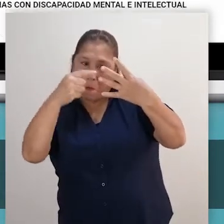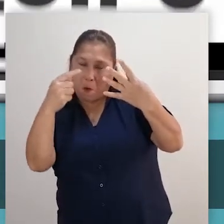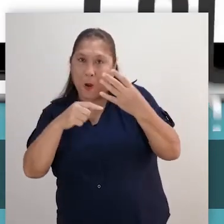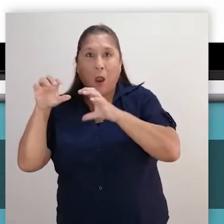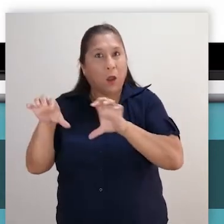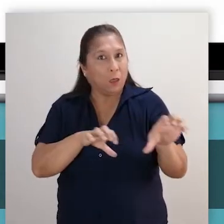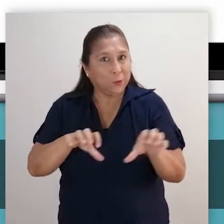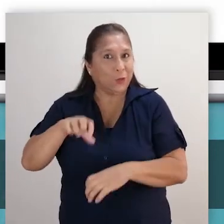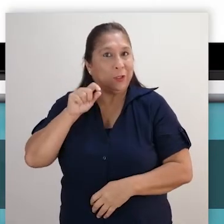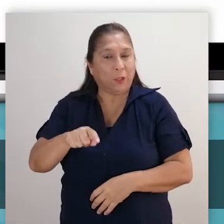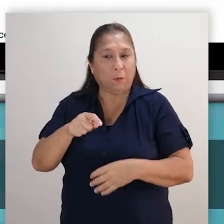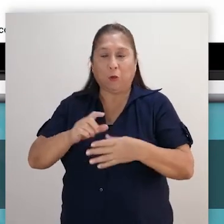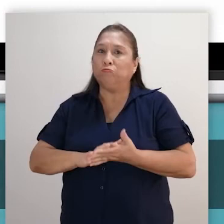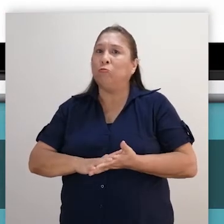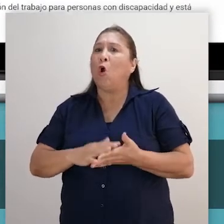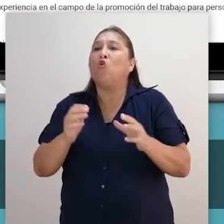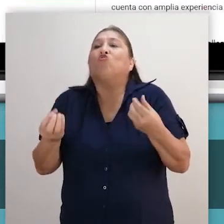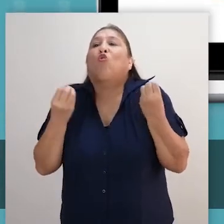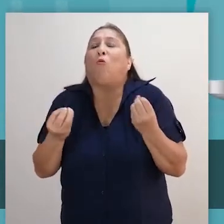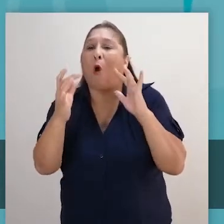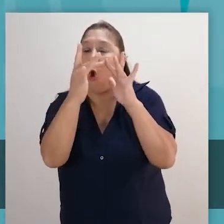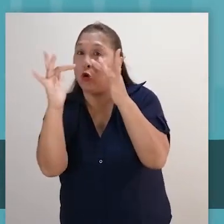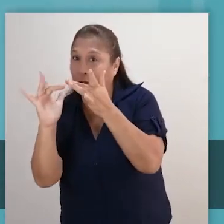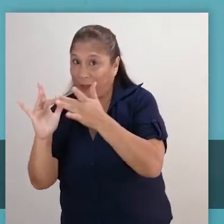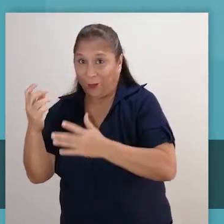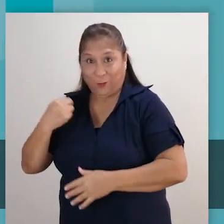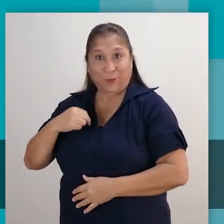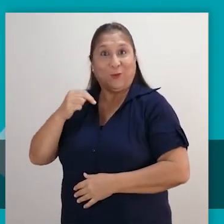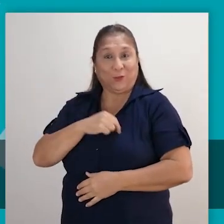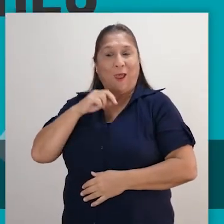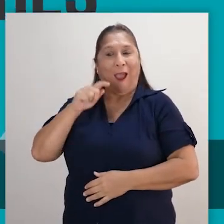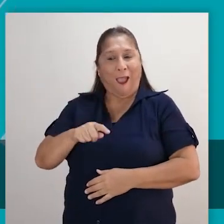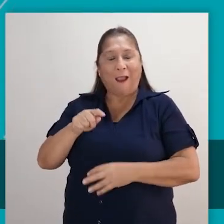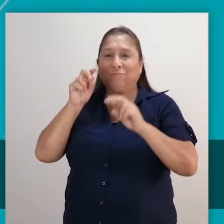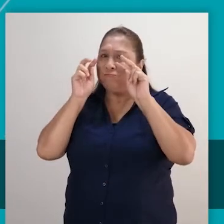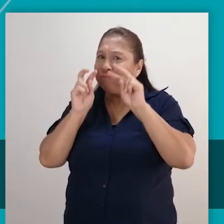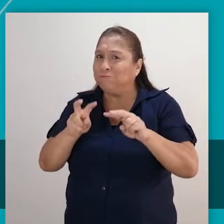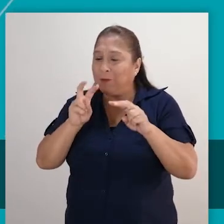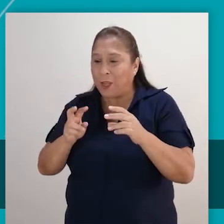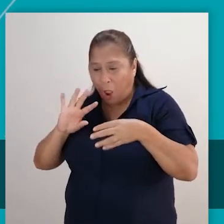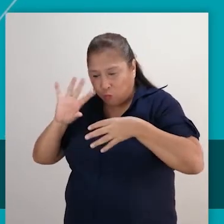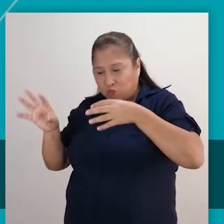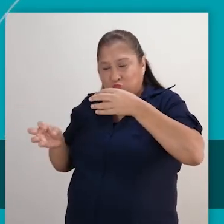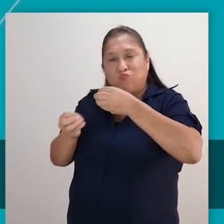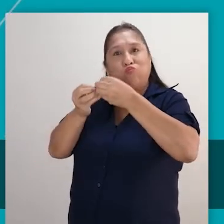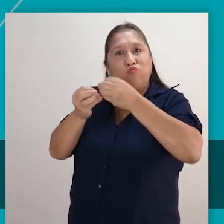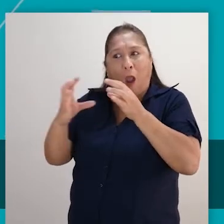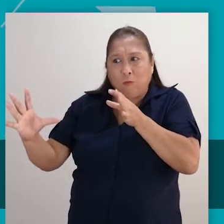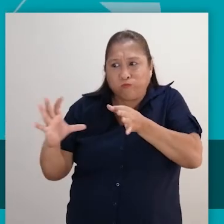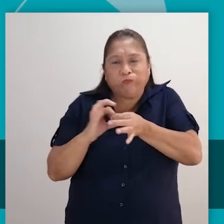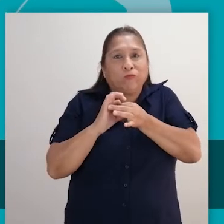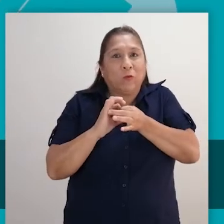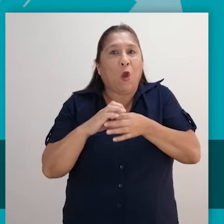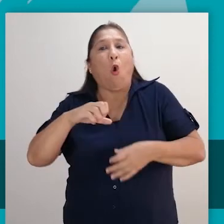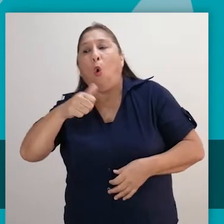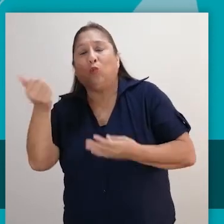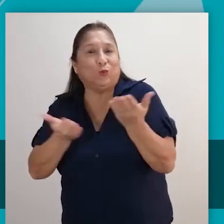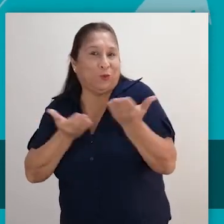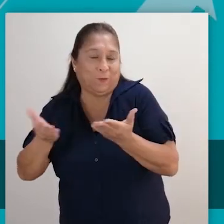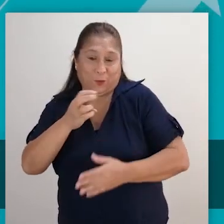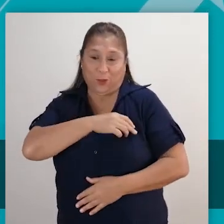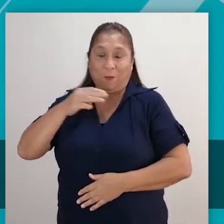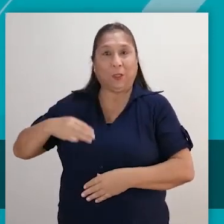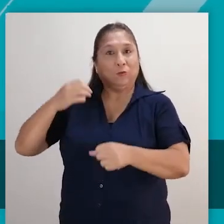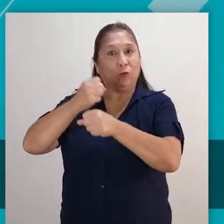así como los datos para contactarnos también encontrará enlaces de interés sobre otros servicios del ministerio de